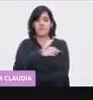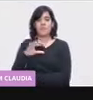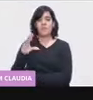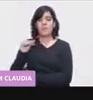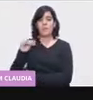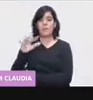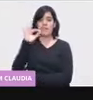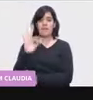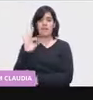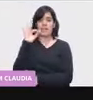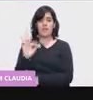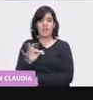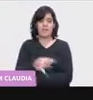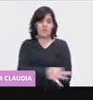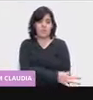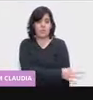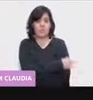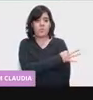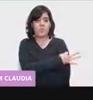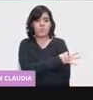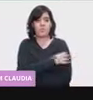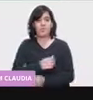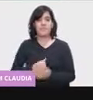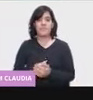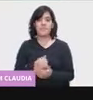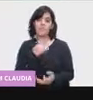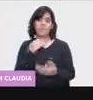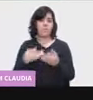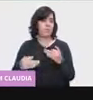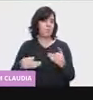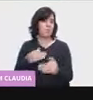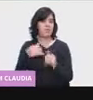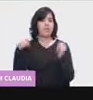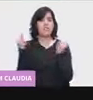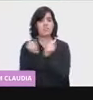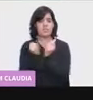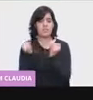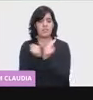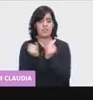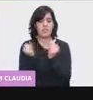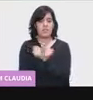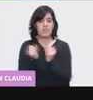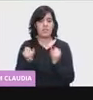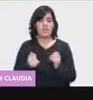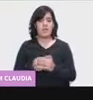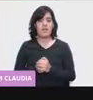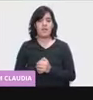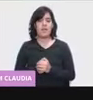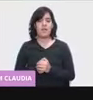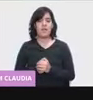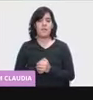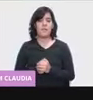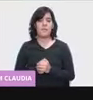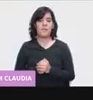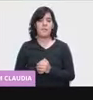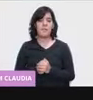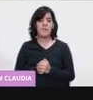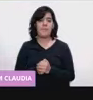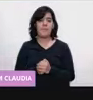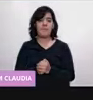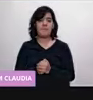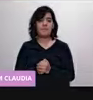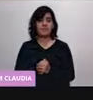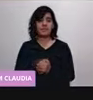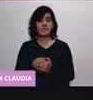Esto, toda la aplicación es igual, es intramuscular y en el músculo deltoide. Y aquí los